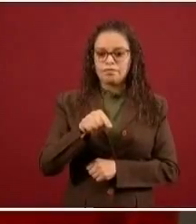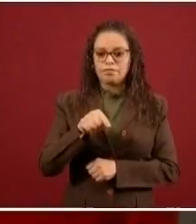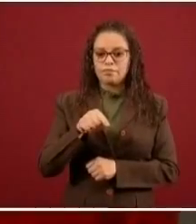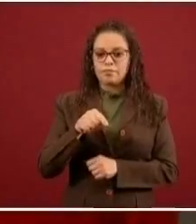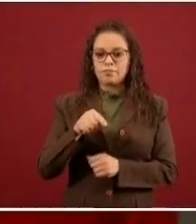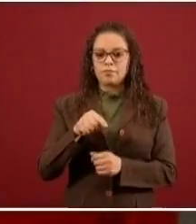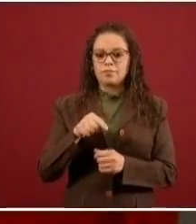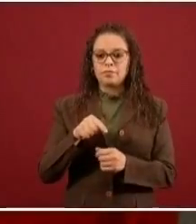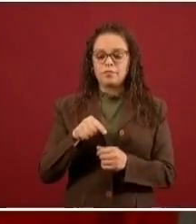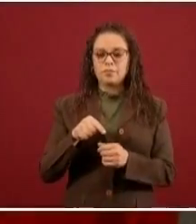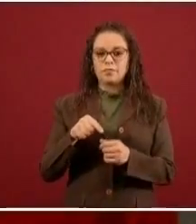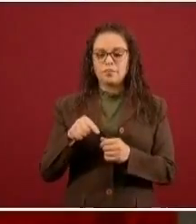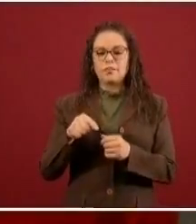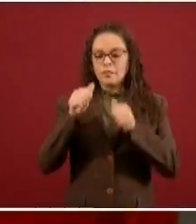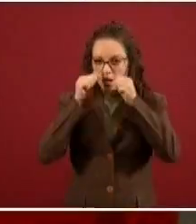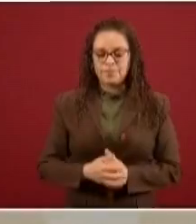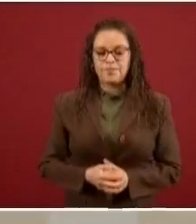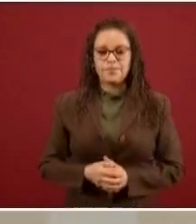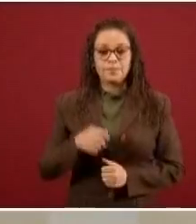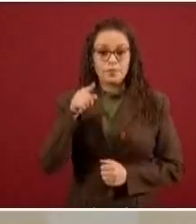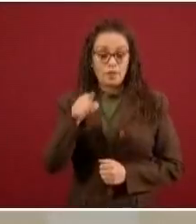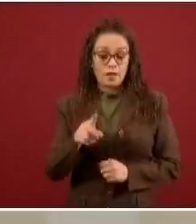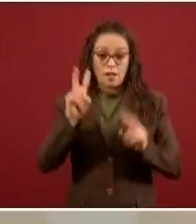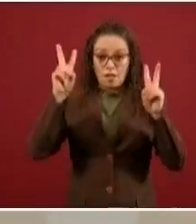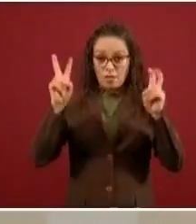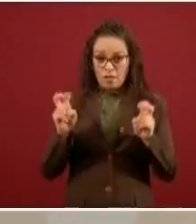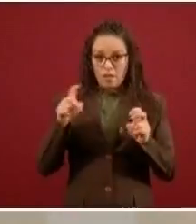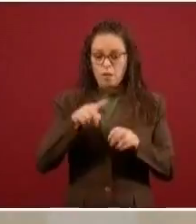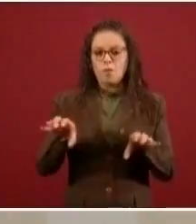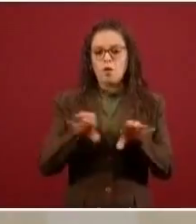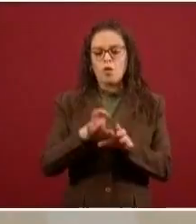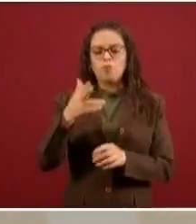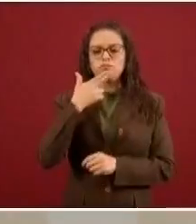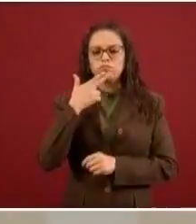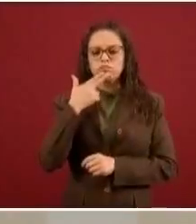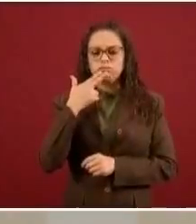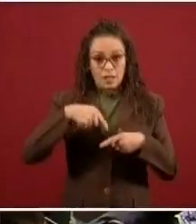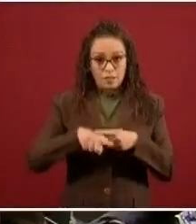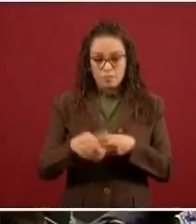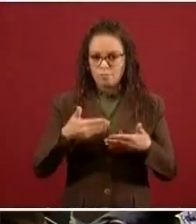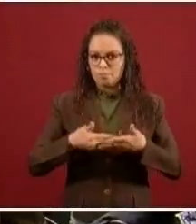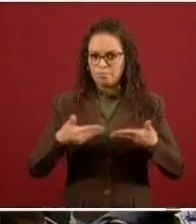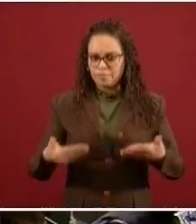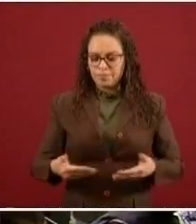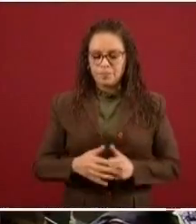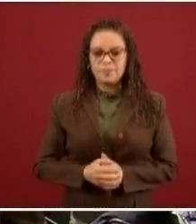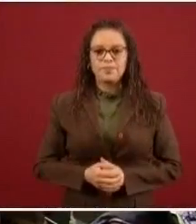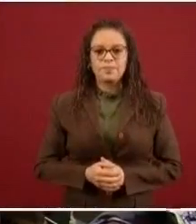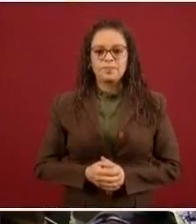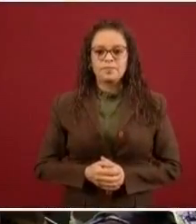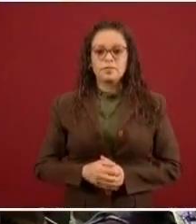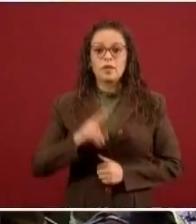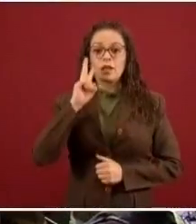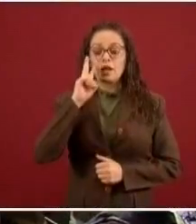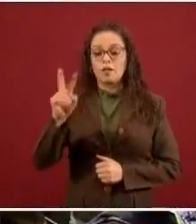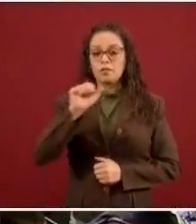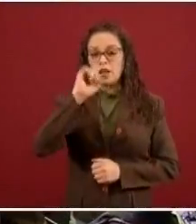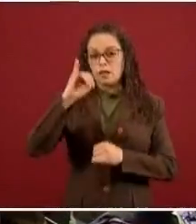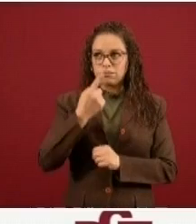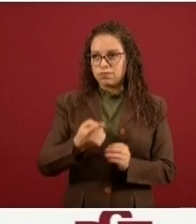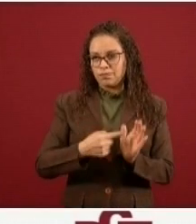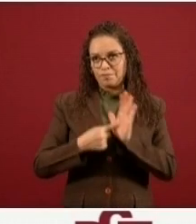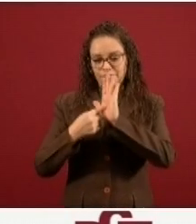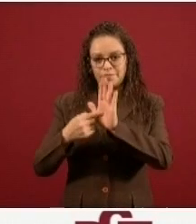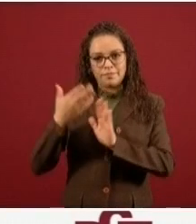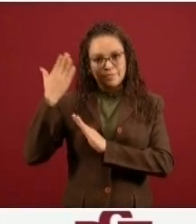Al iniciar la presente semana son ya 5.014 los casos positivos confirmados de COVID-19 en México, al agregarse